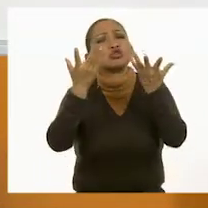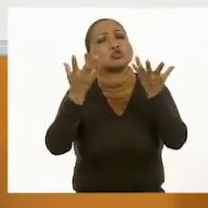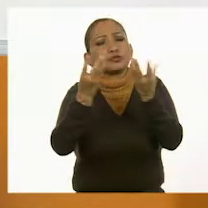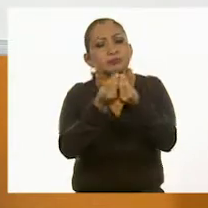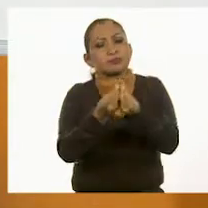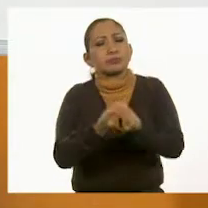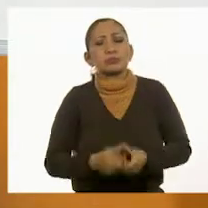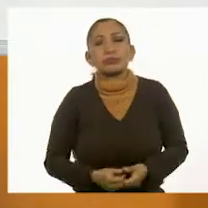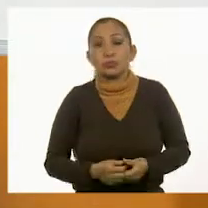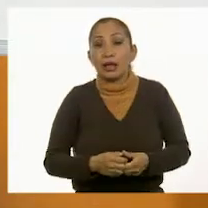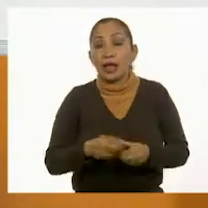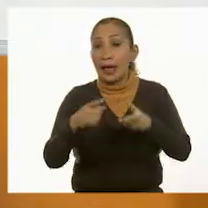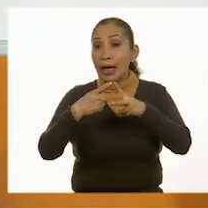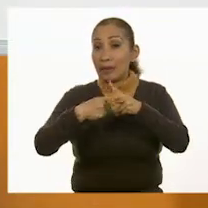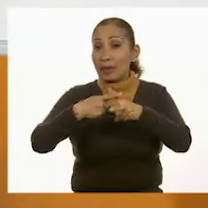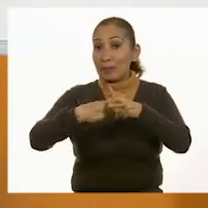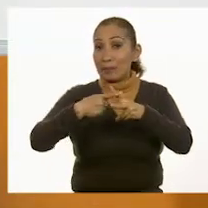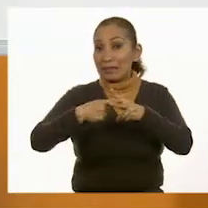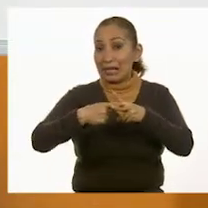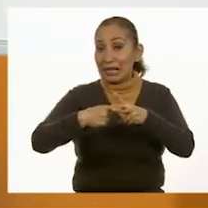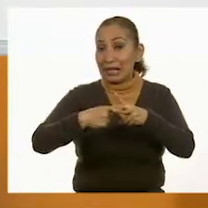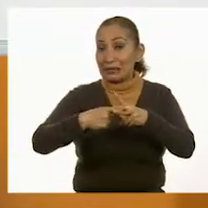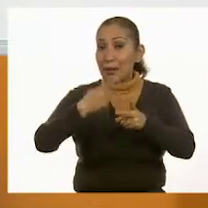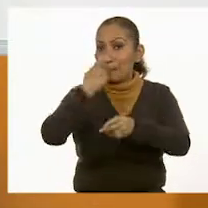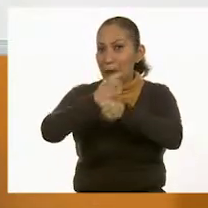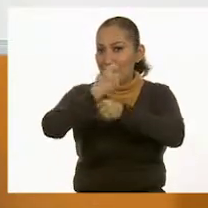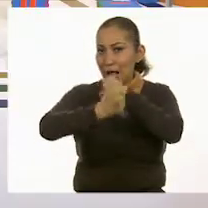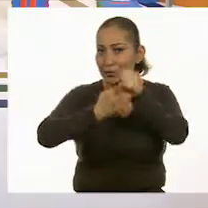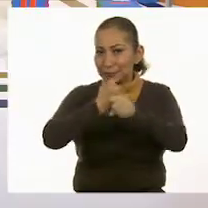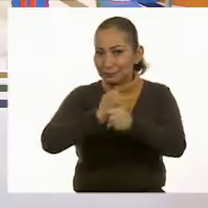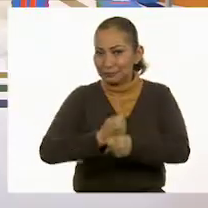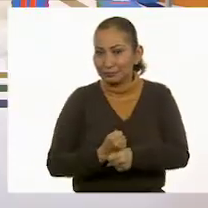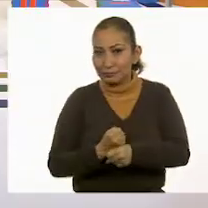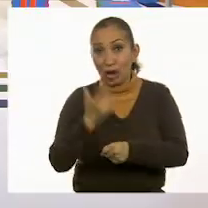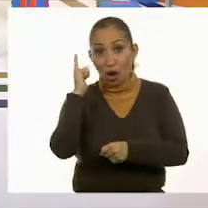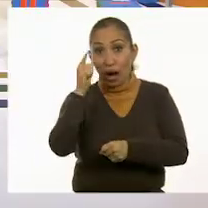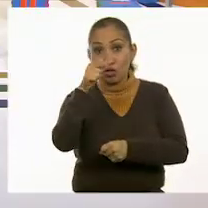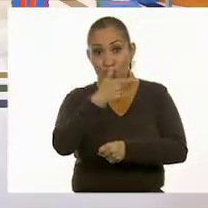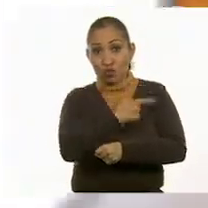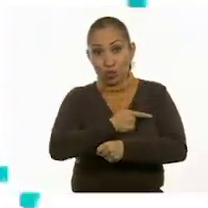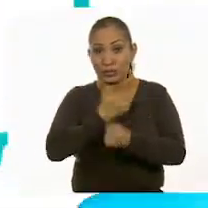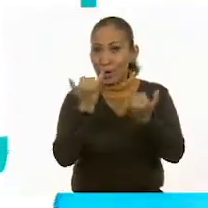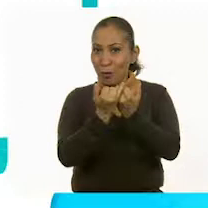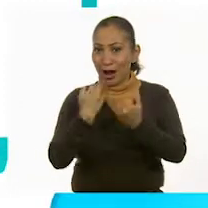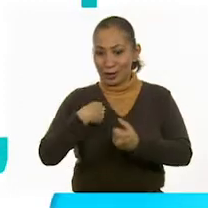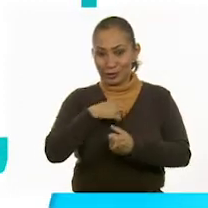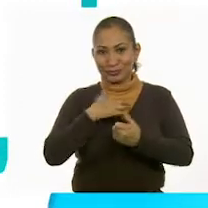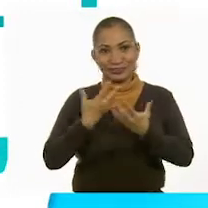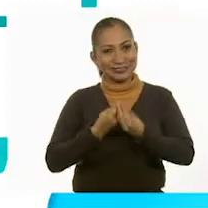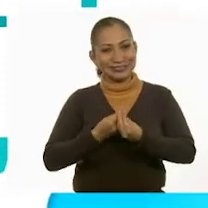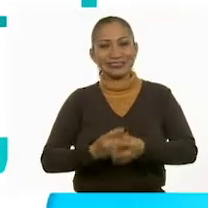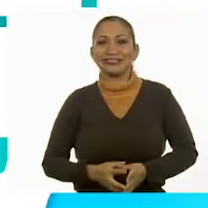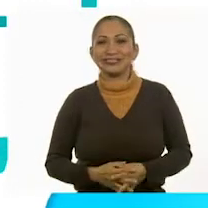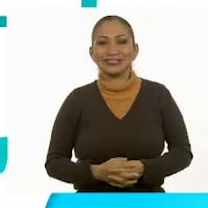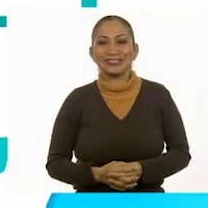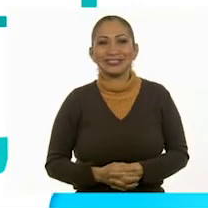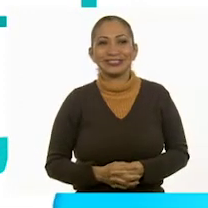son? De la asignatura de matemáticas primer grado. Espero que lo hayan disfrutado tanto como nosotros.